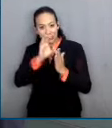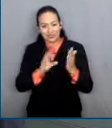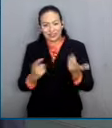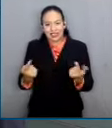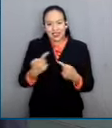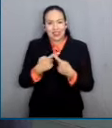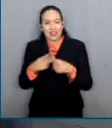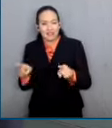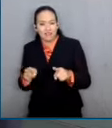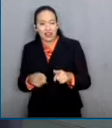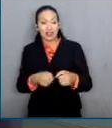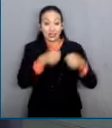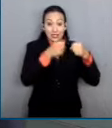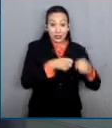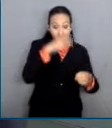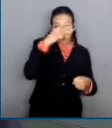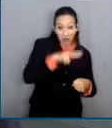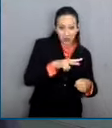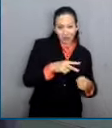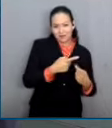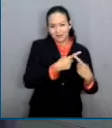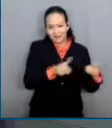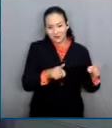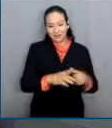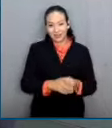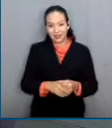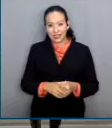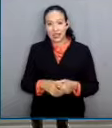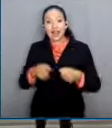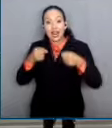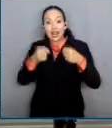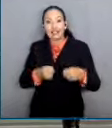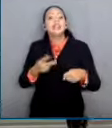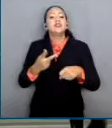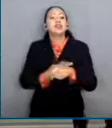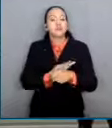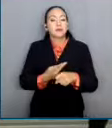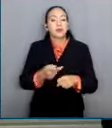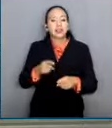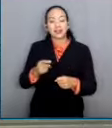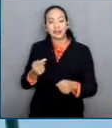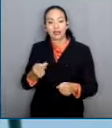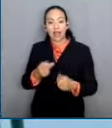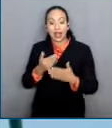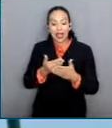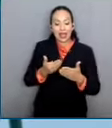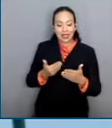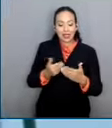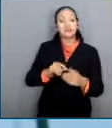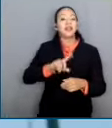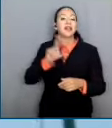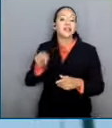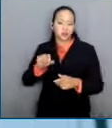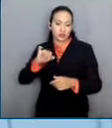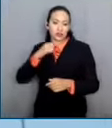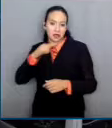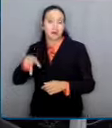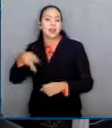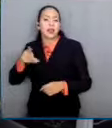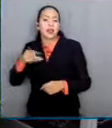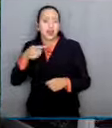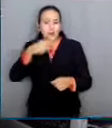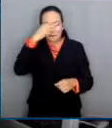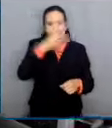la inseguridad se atiende antes de que suceda el delito no después. Recordaron que México ha incumplido desde hace más de un año la